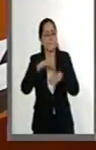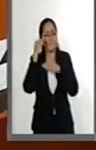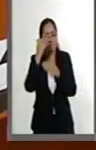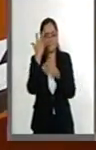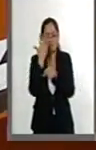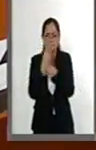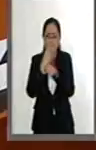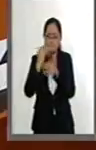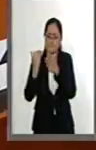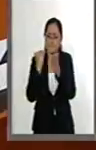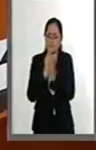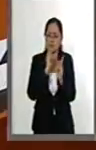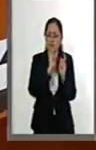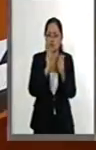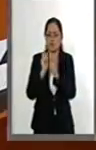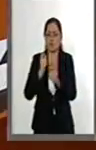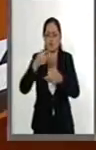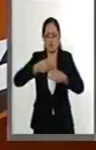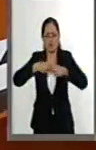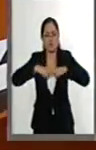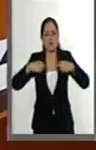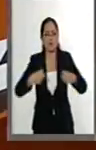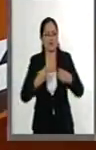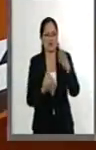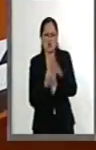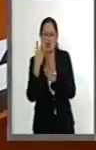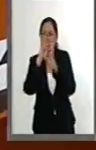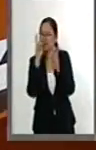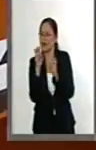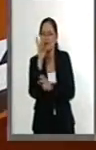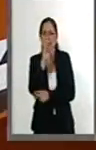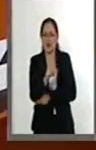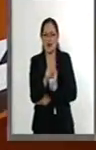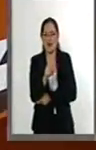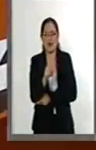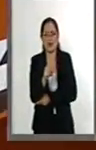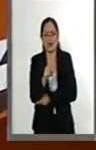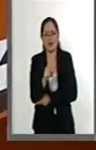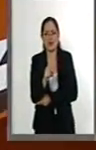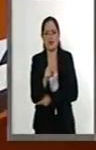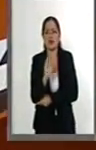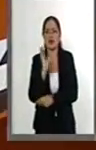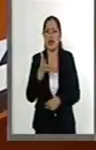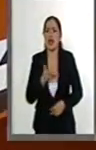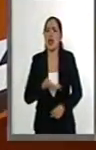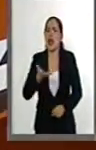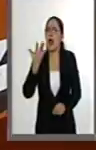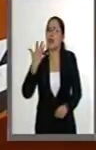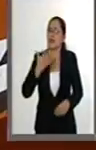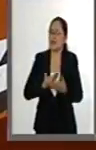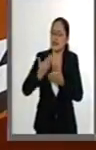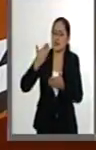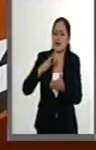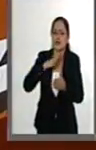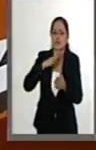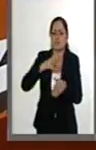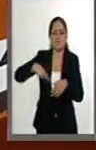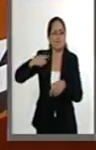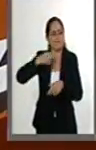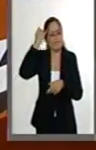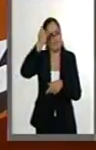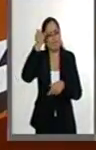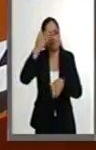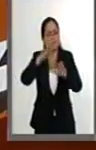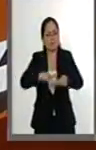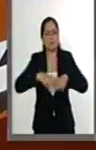por el que son nombrados los magistrados no es un tema novedoso, sino que ya ha sido materia de pronunciamiento por parte del